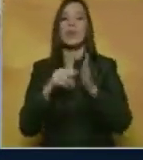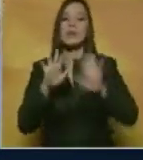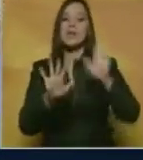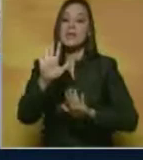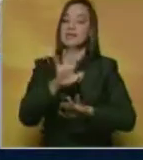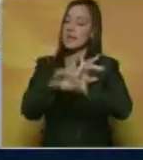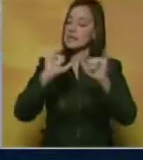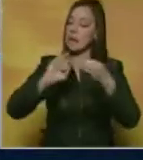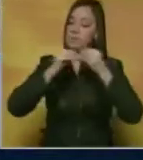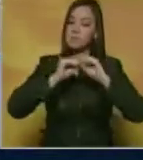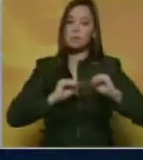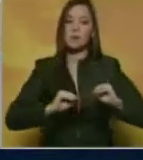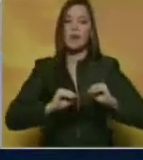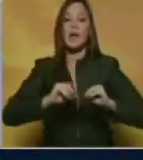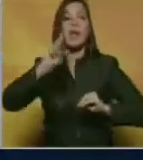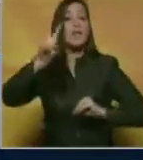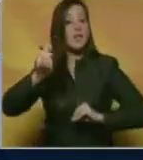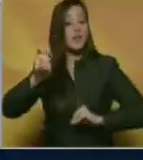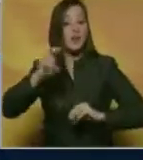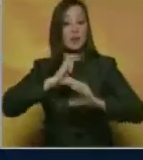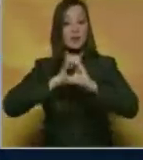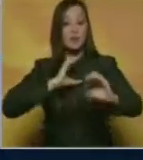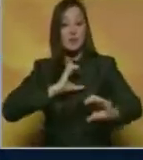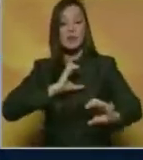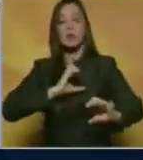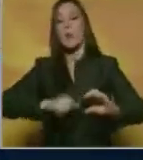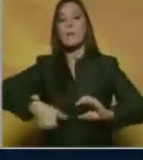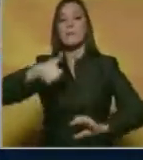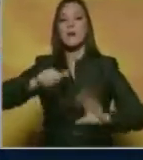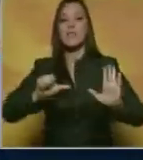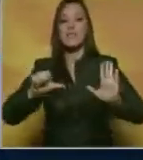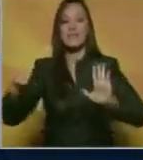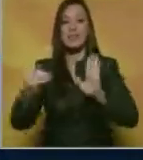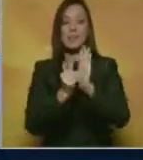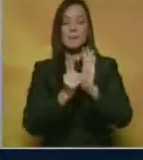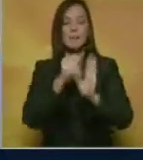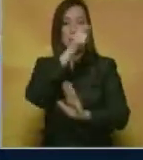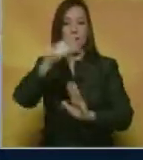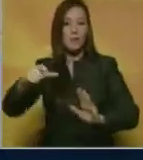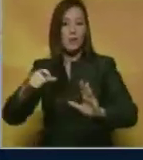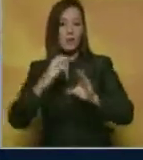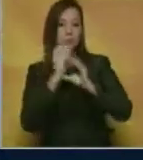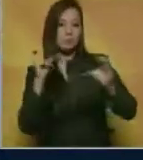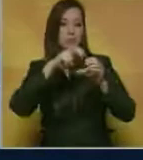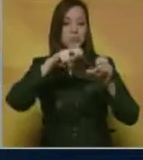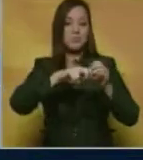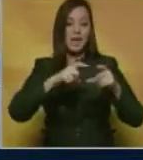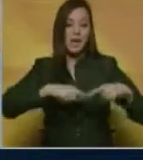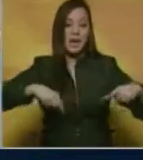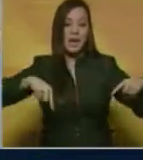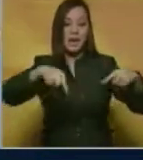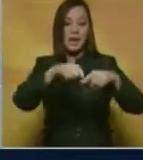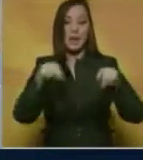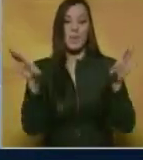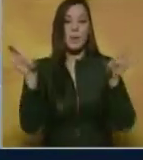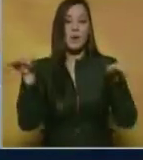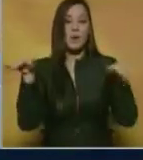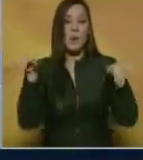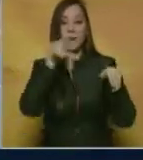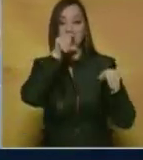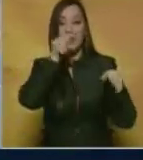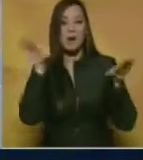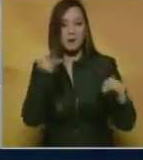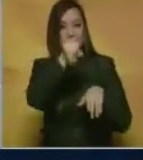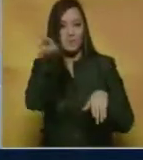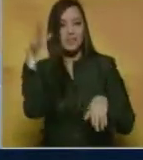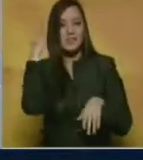sistema de transporte se beneficiarán más de 60.000 personas a diario. La redoma de Los Pájaros, el elevado de redoma de Los Pájaros, ustedes